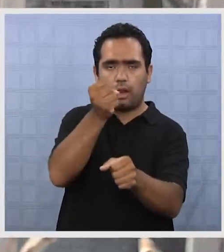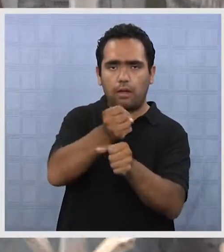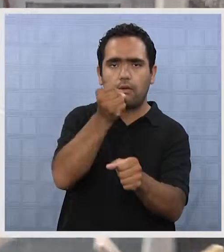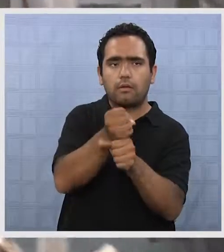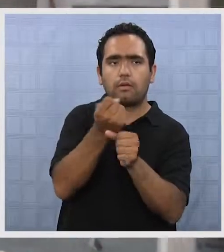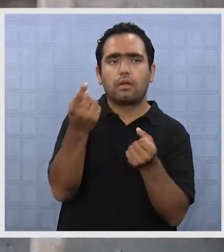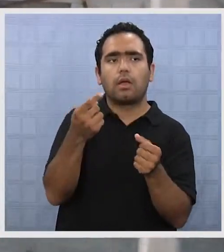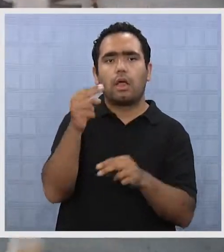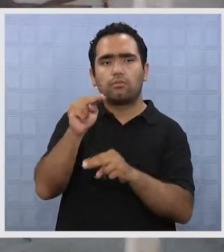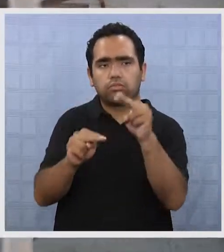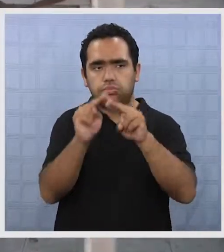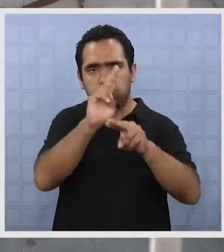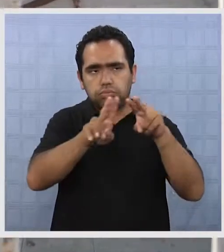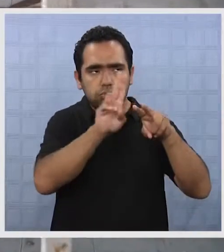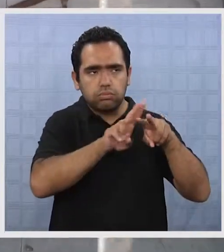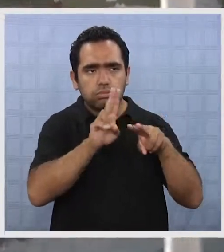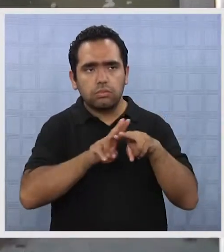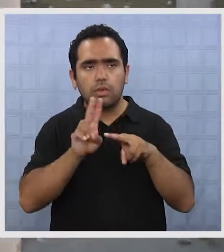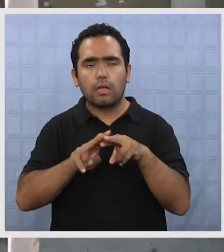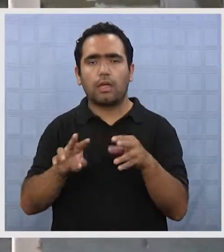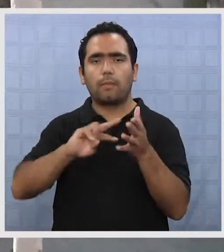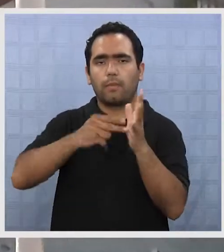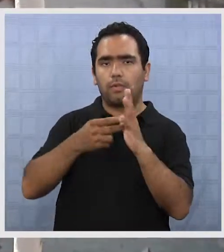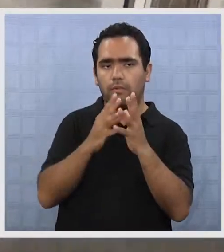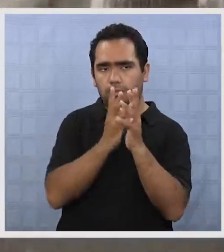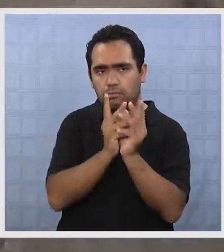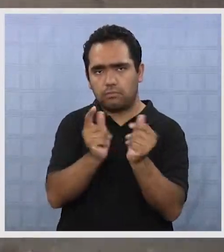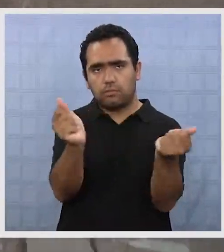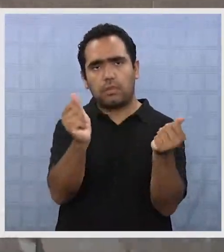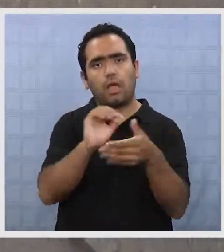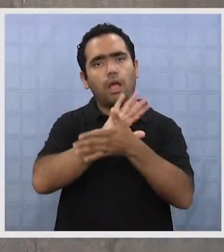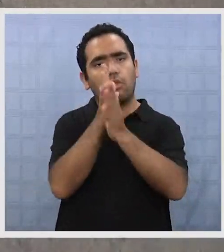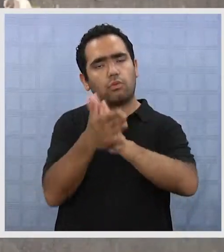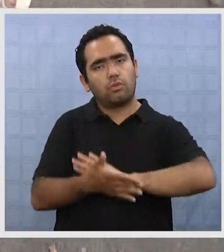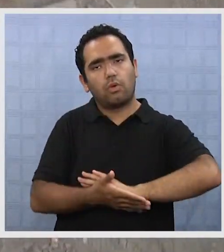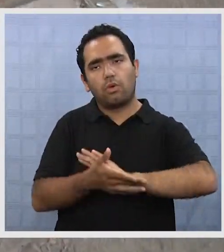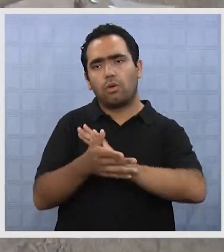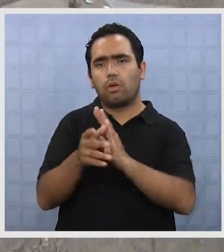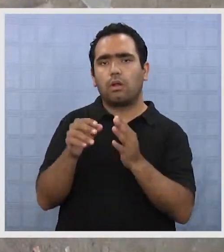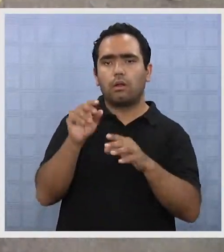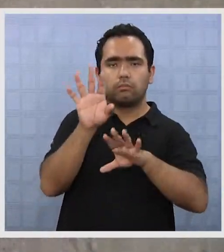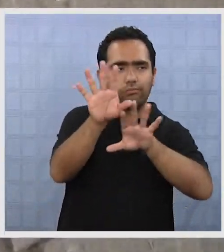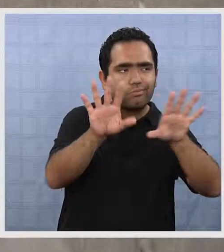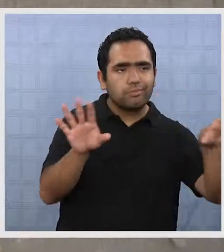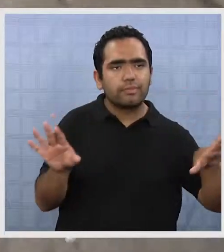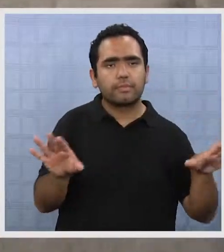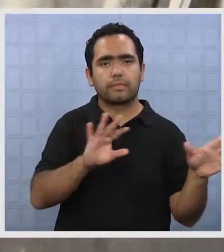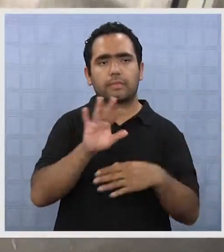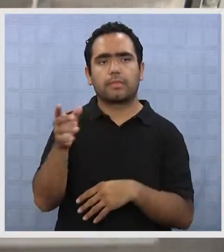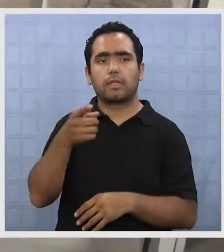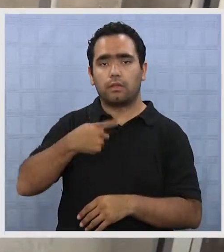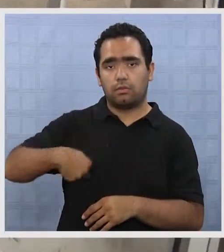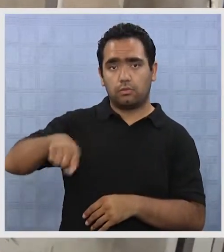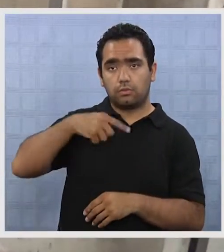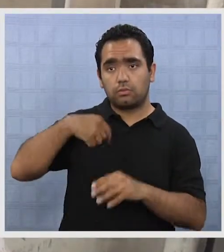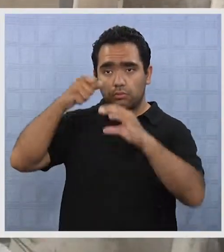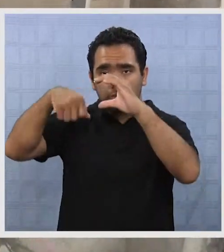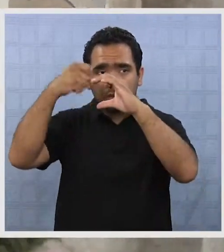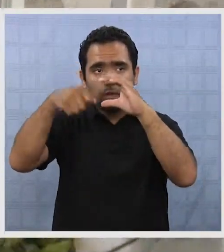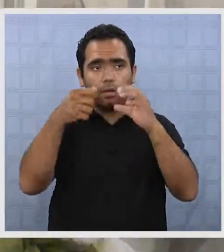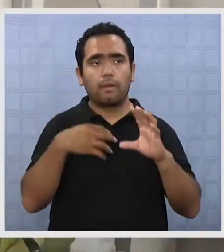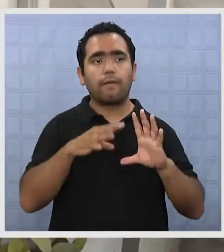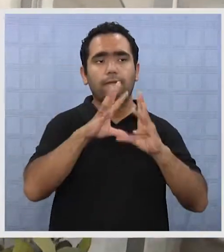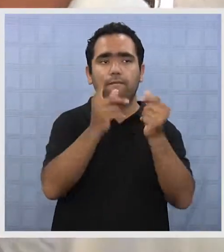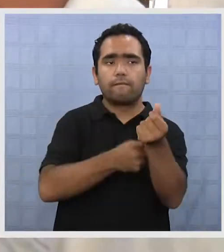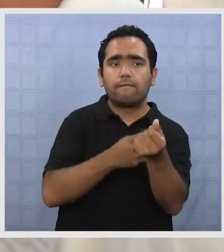que va a trabajar en reparar y tratar de solucionar el problema a todas las bóvedas y todos los nichos que fueron siniestrados. Mientras realizábamos esta